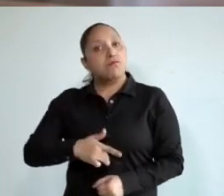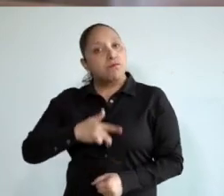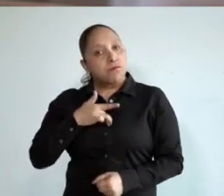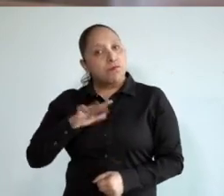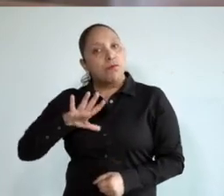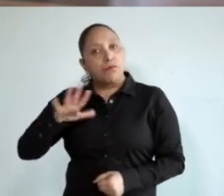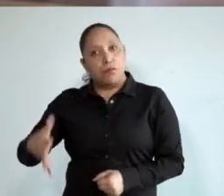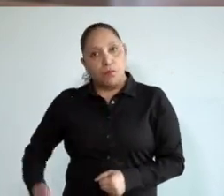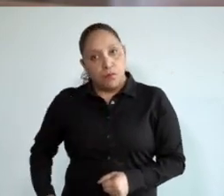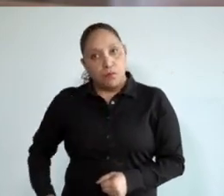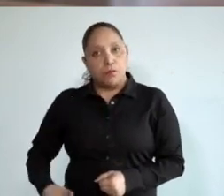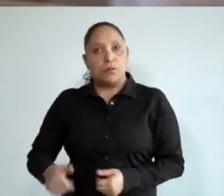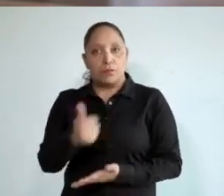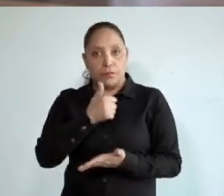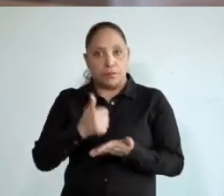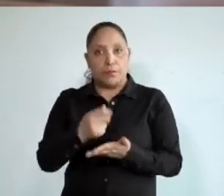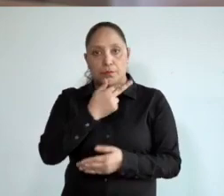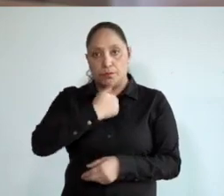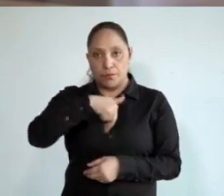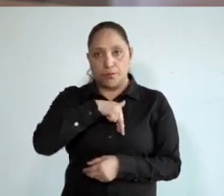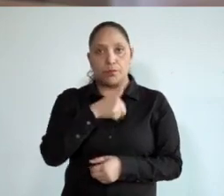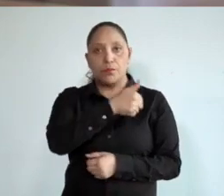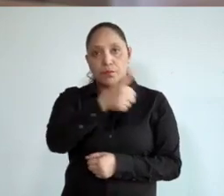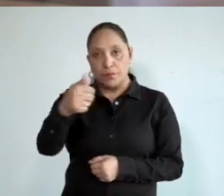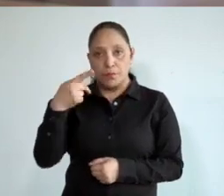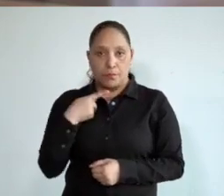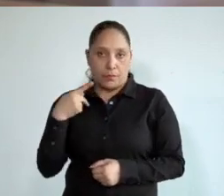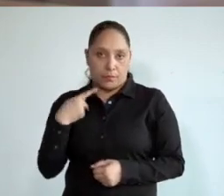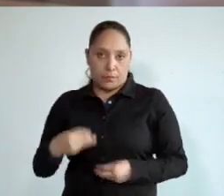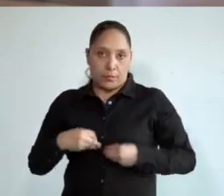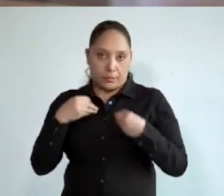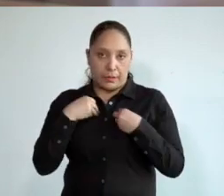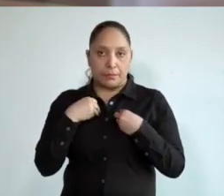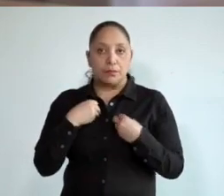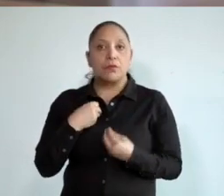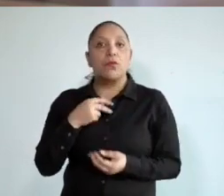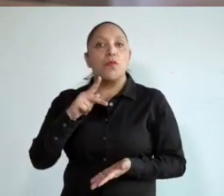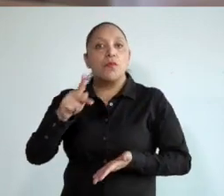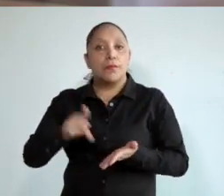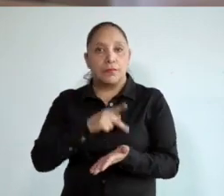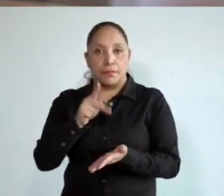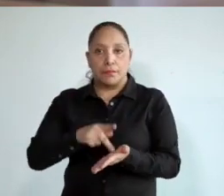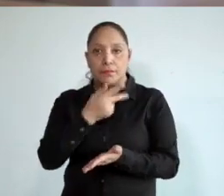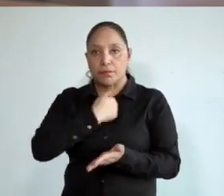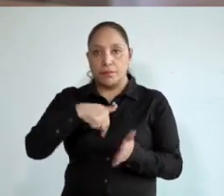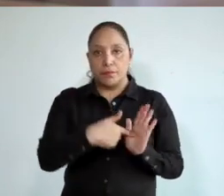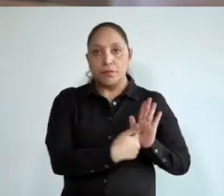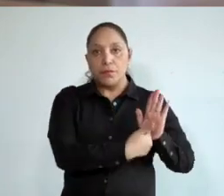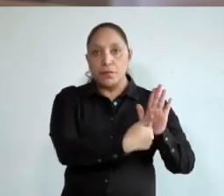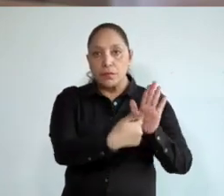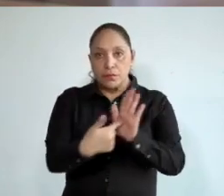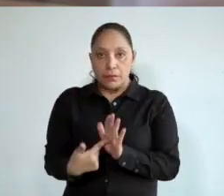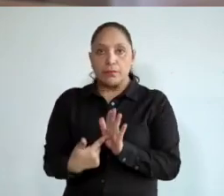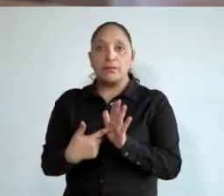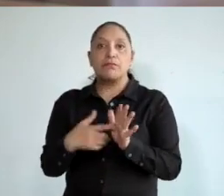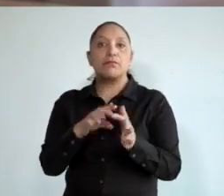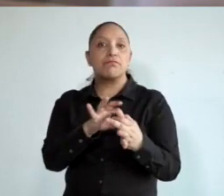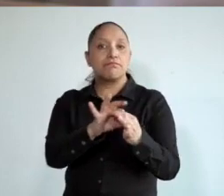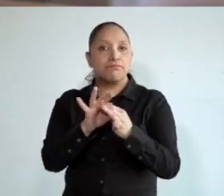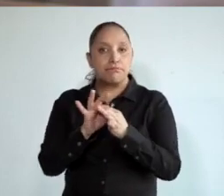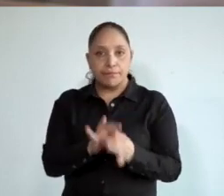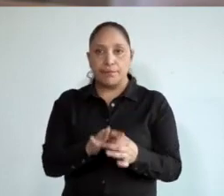muy orgullosa de nuestra ciudad, de sus habitantes. Una vez más, estamos demostrando que somos